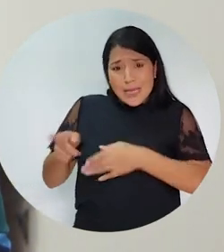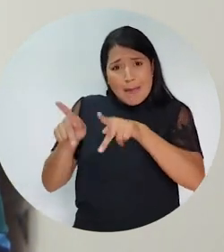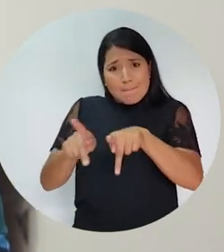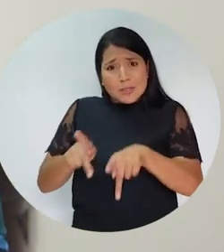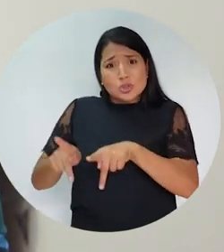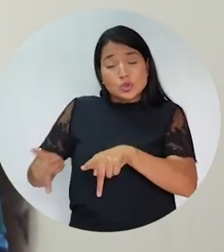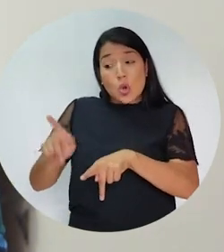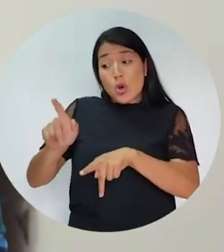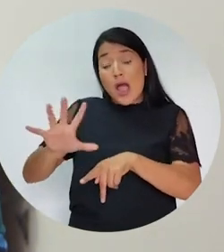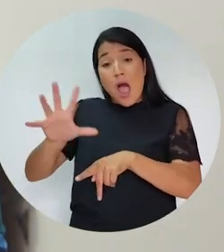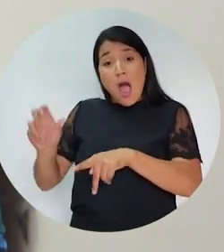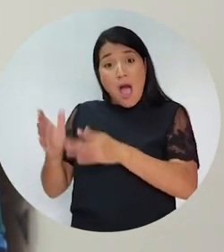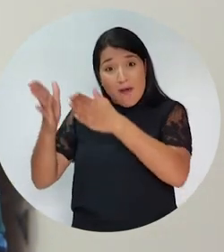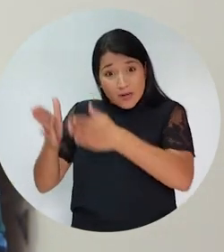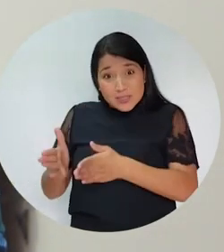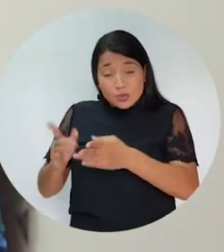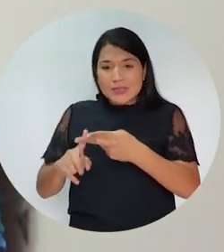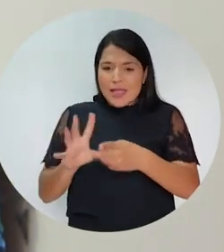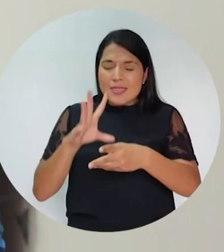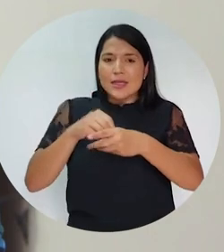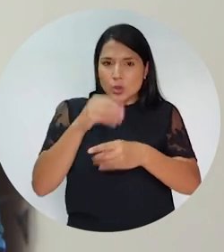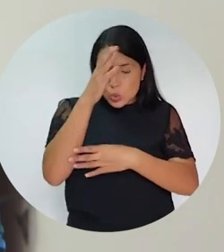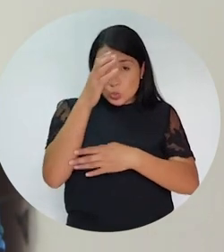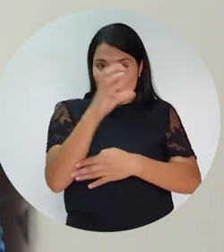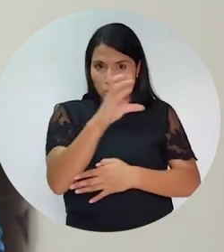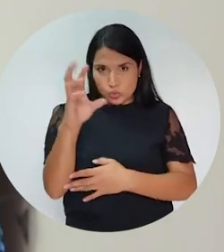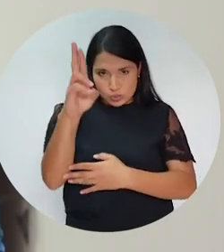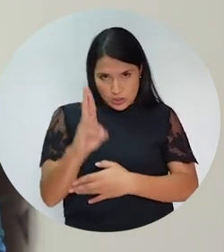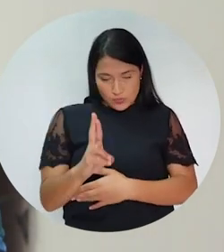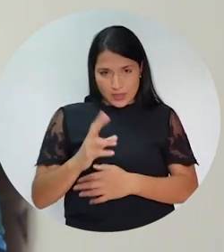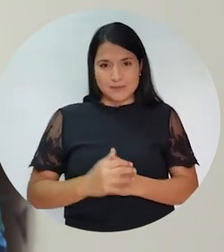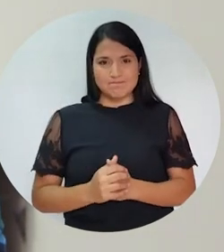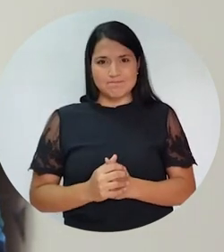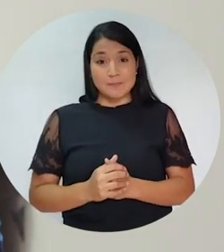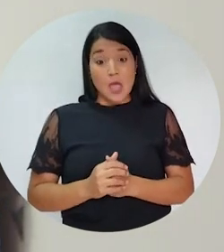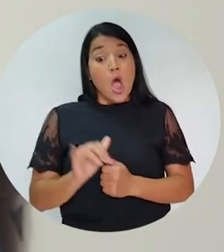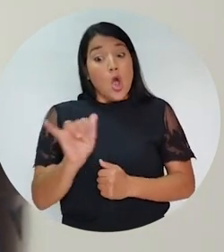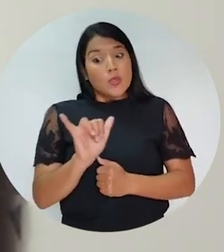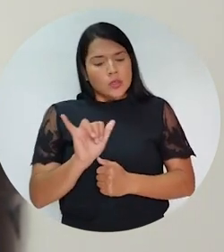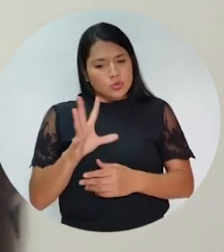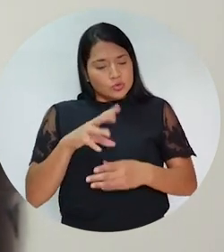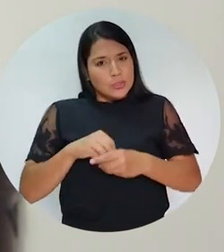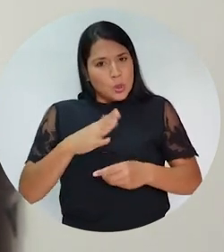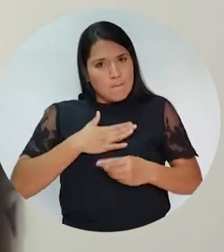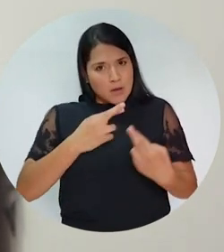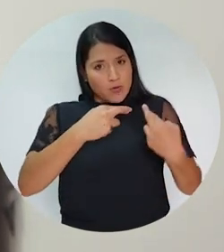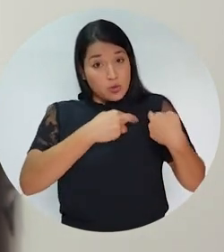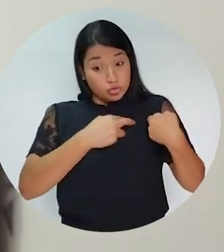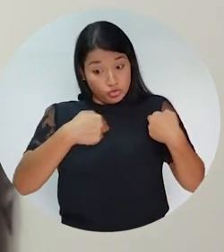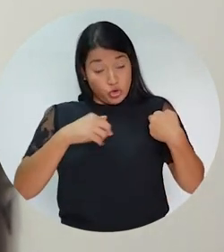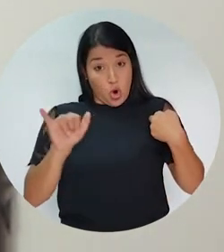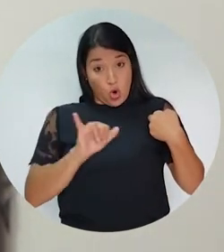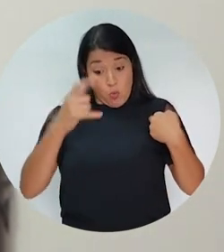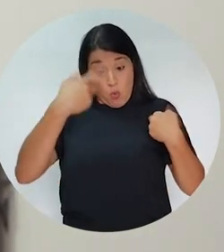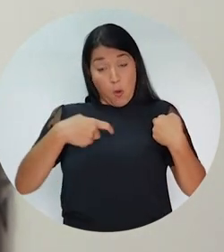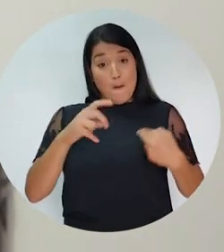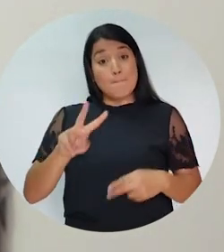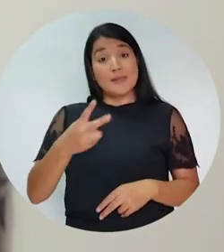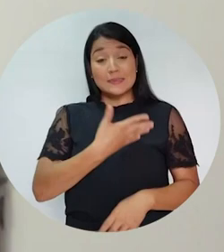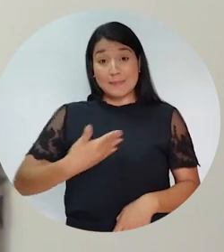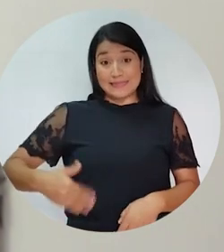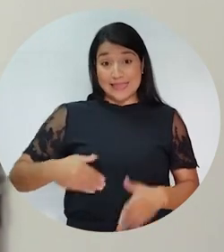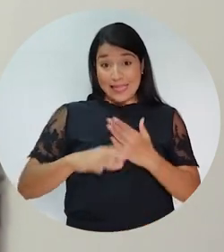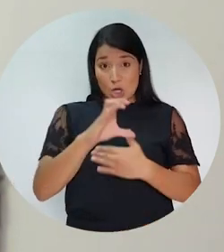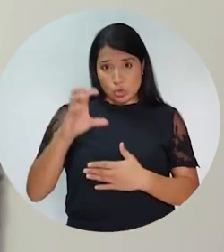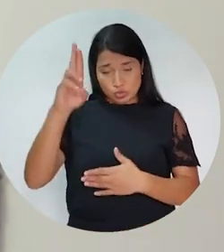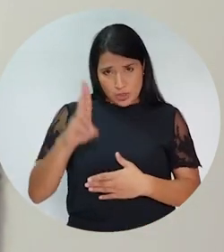afrodescendiente como parte de la cultura costarricense. Como parte de mis responsabilidades como Vicepresidenta